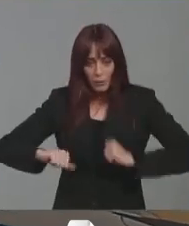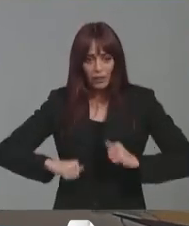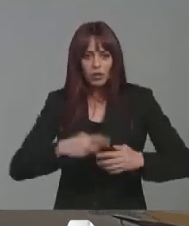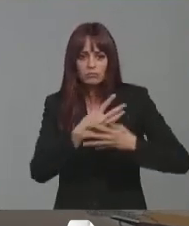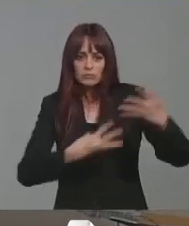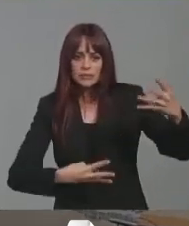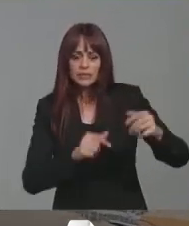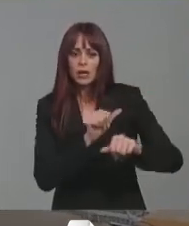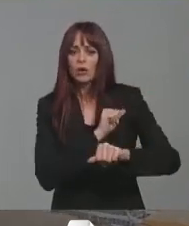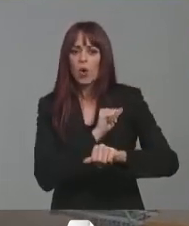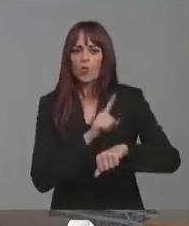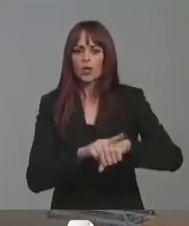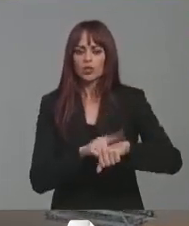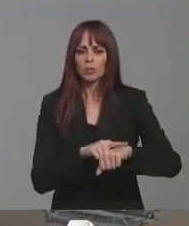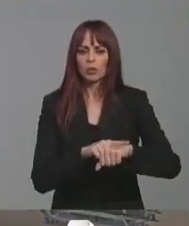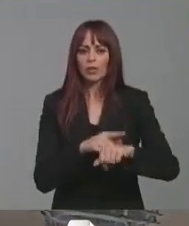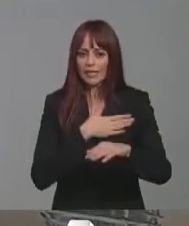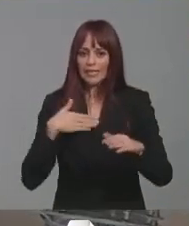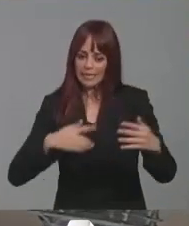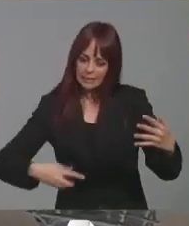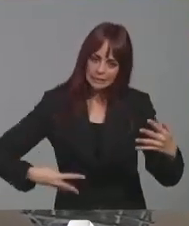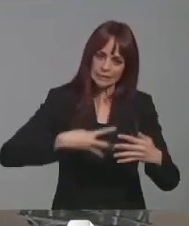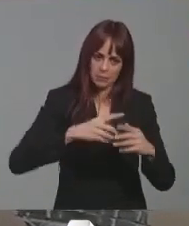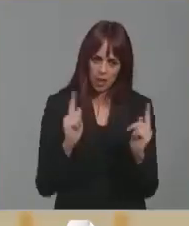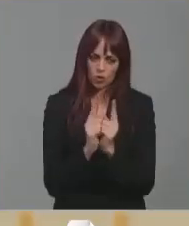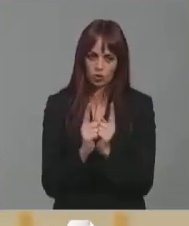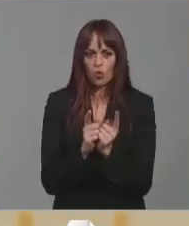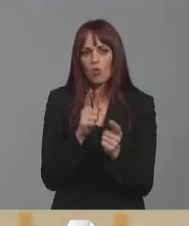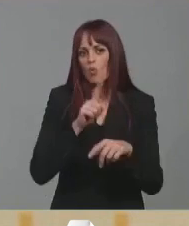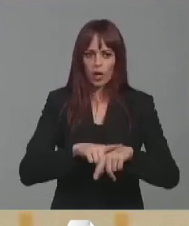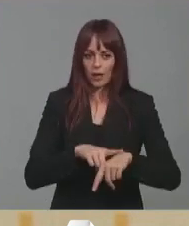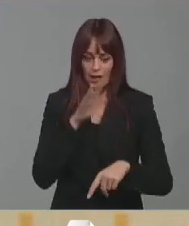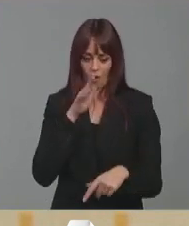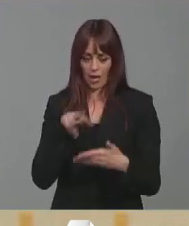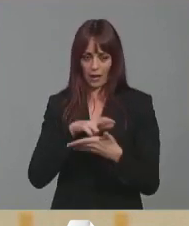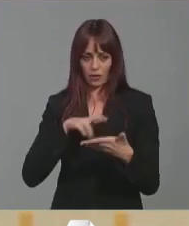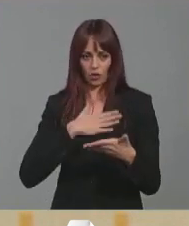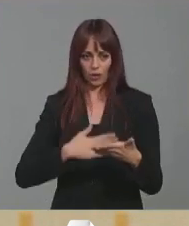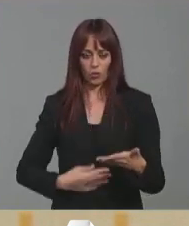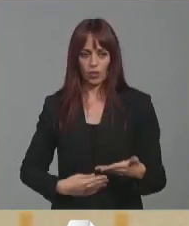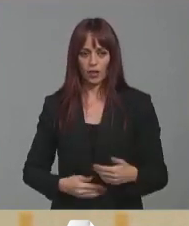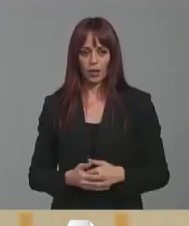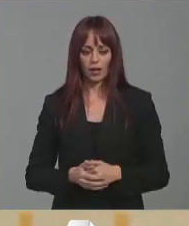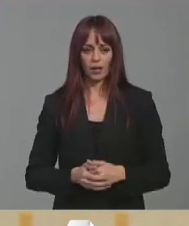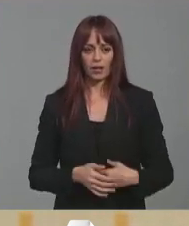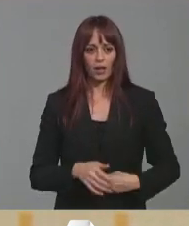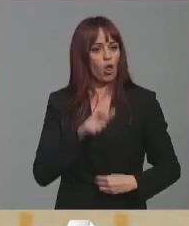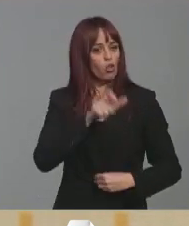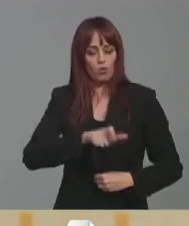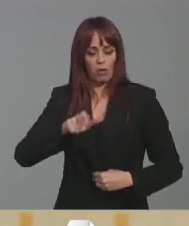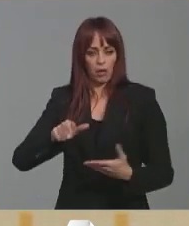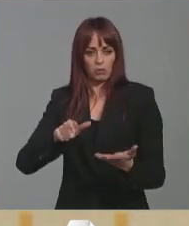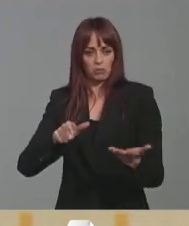mismo y en cuánto se va a quedar ese tiempo de espera a final de este año. Ahora mismo en la región de Murcia un ciudadano de